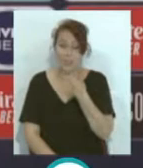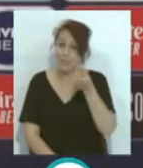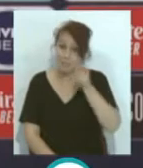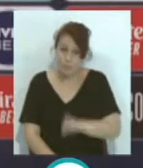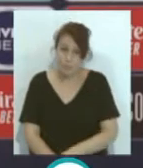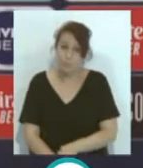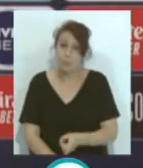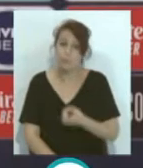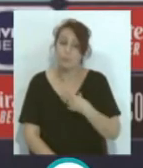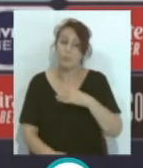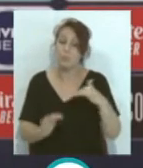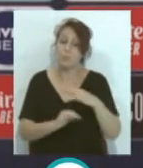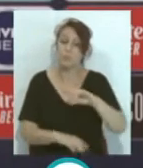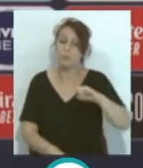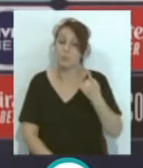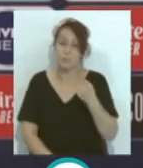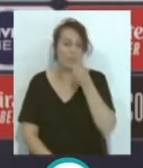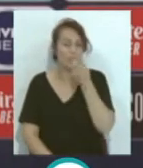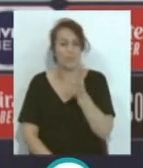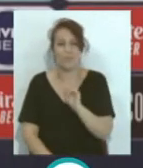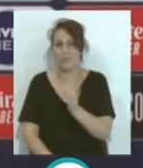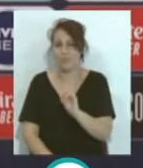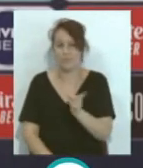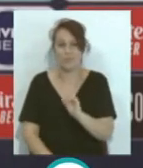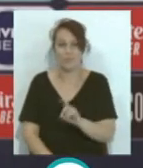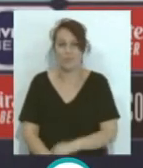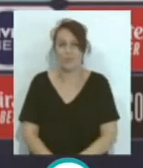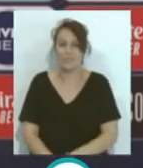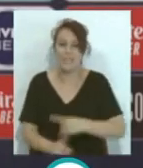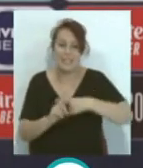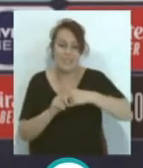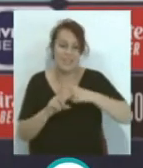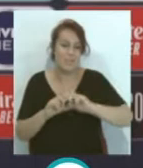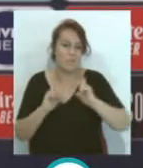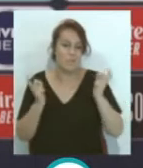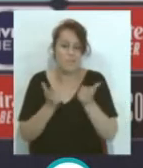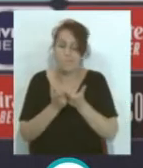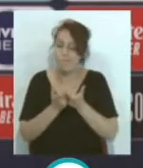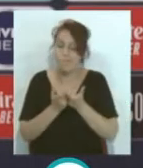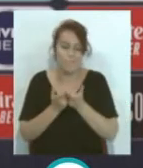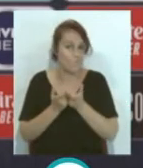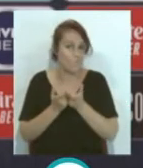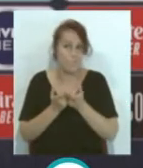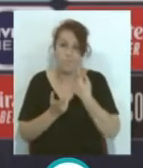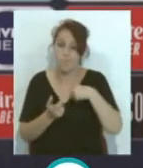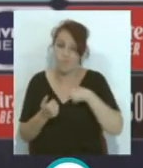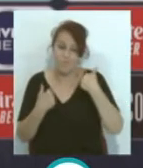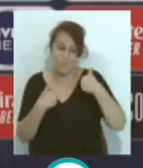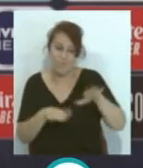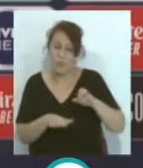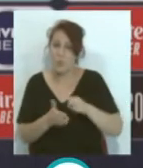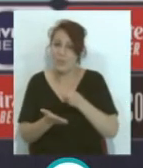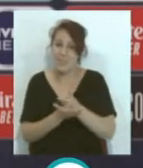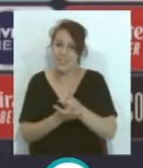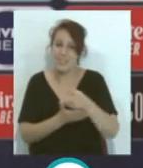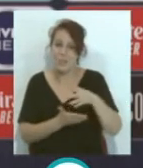...el primer partido... ...a nivel del equipo... ...y hemos dejado una vez más...